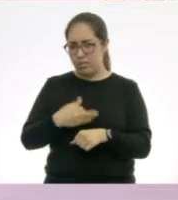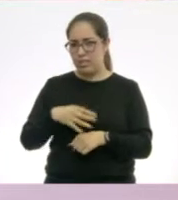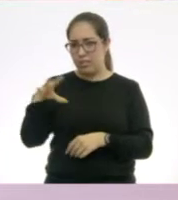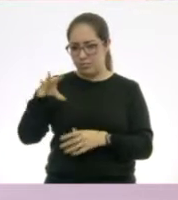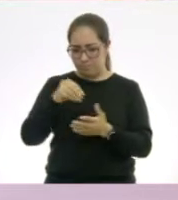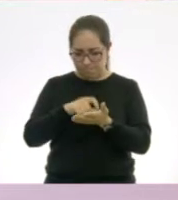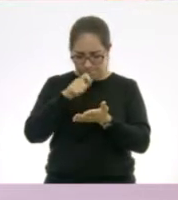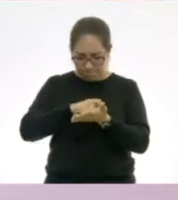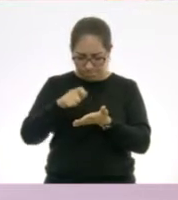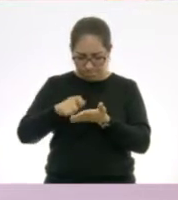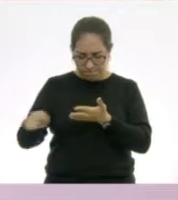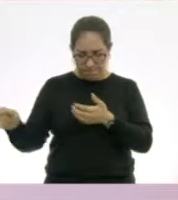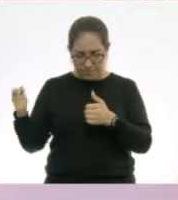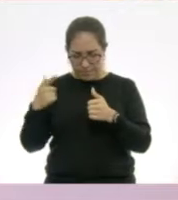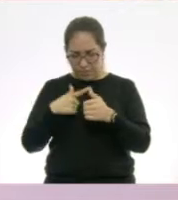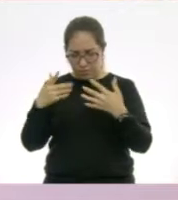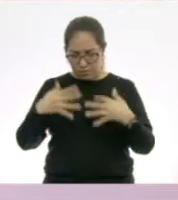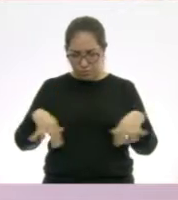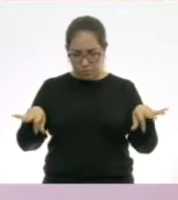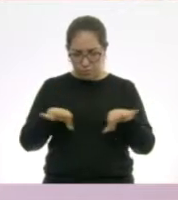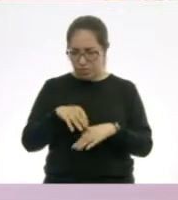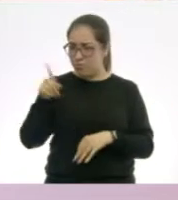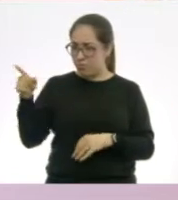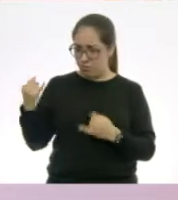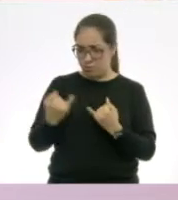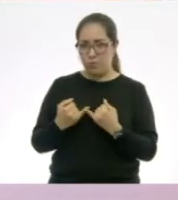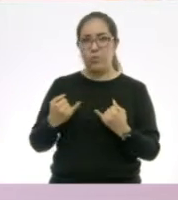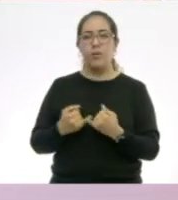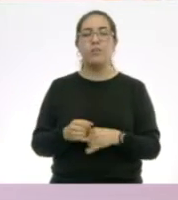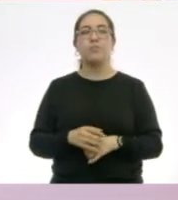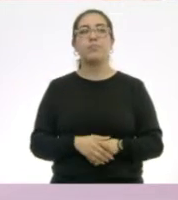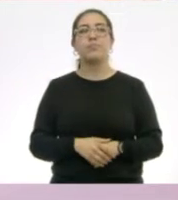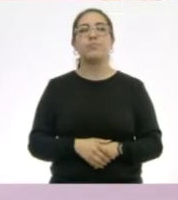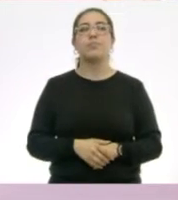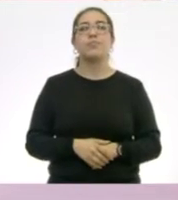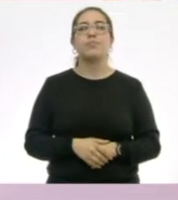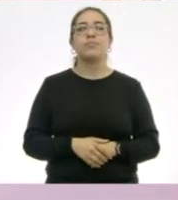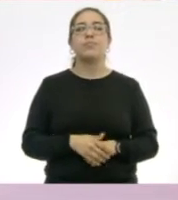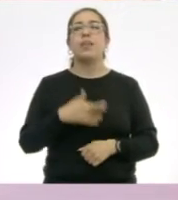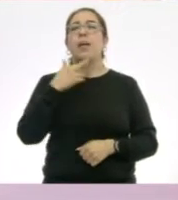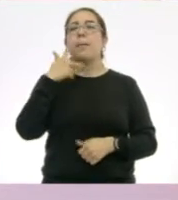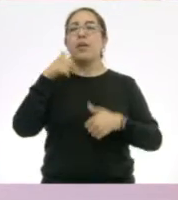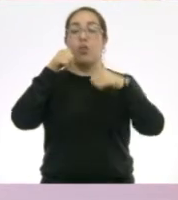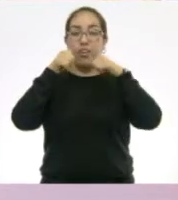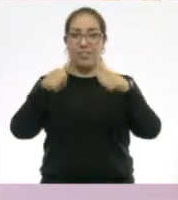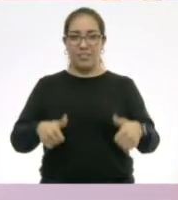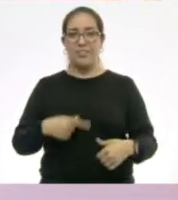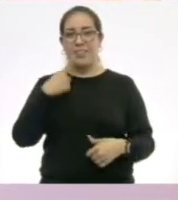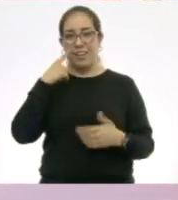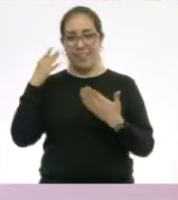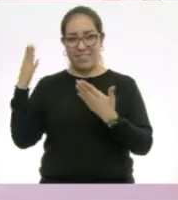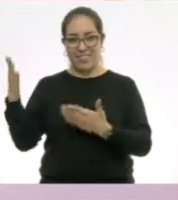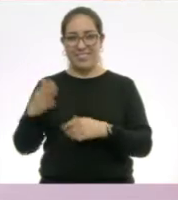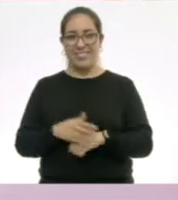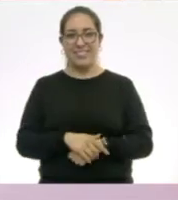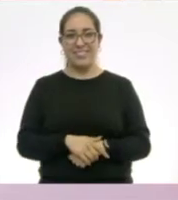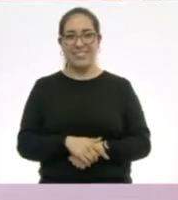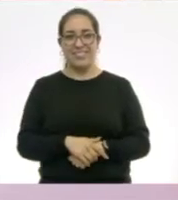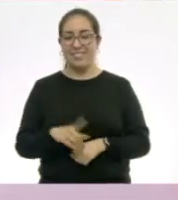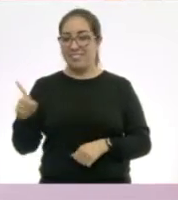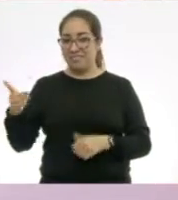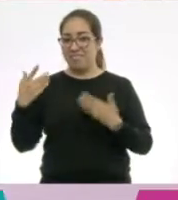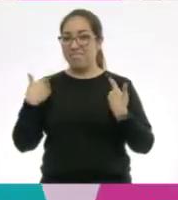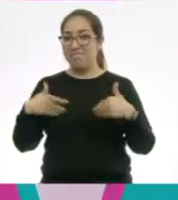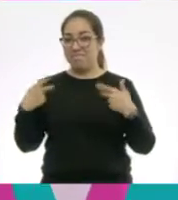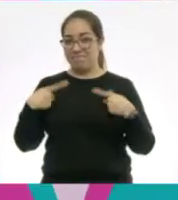también toma nota para que... Perfecto. Yo aquí tengo mi lápiz. Así captemos más del asunto. Va. Adelante. Nuestro